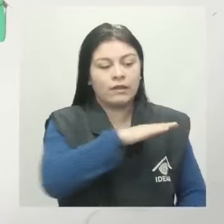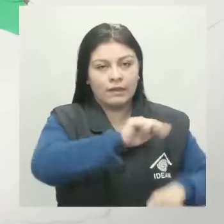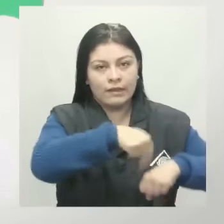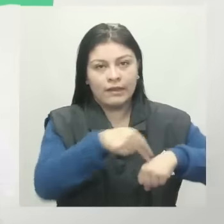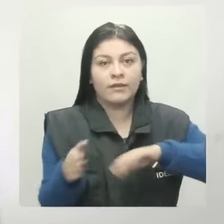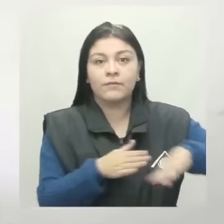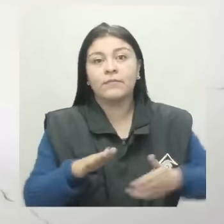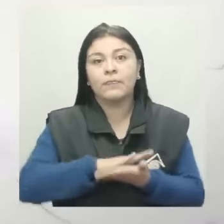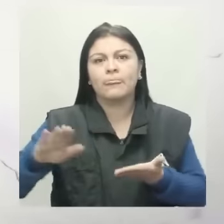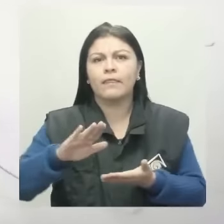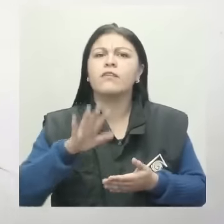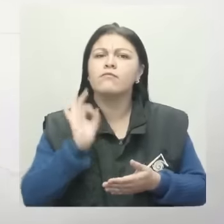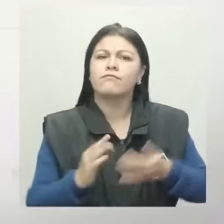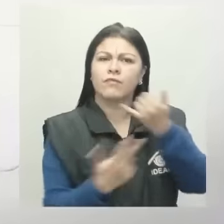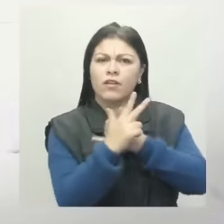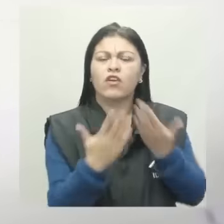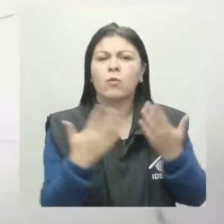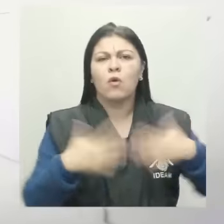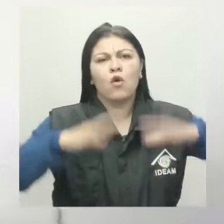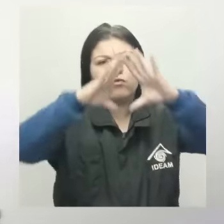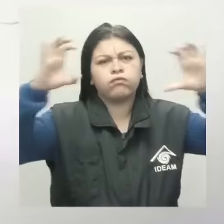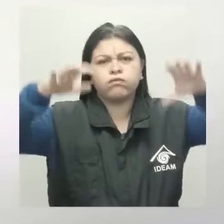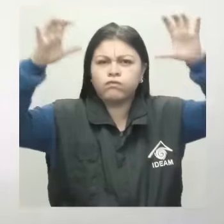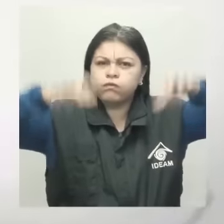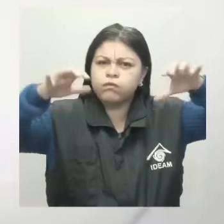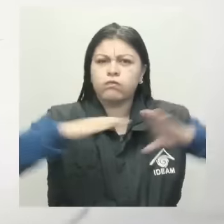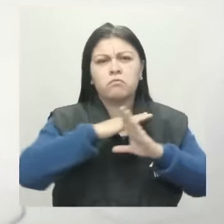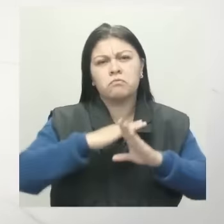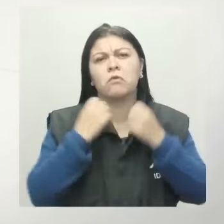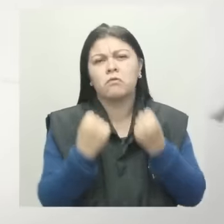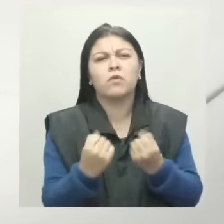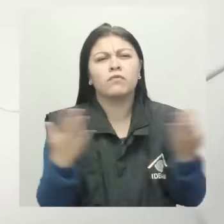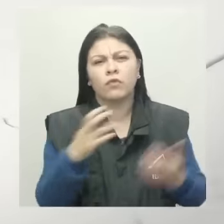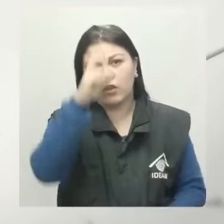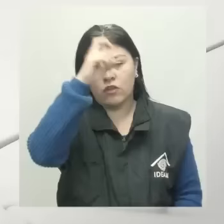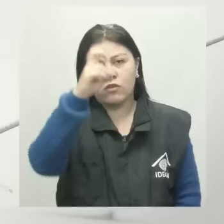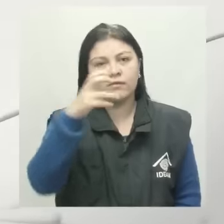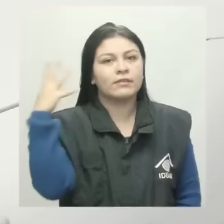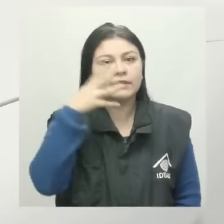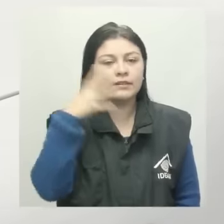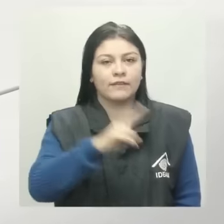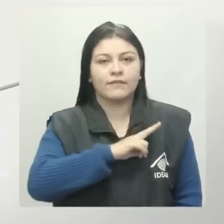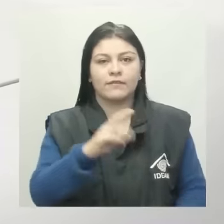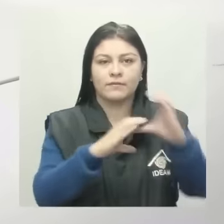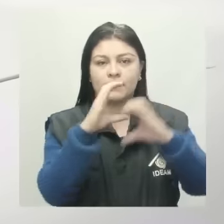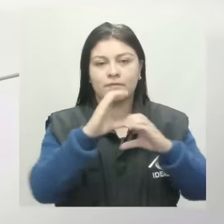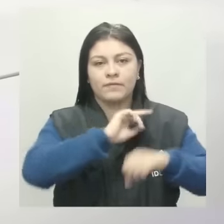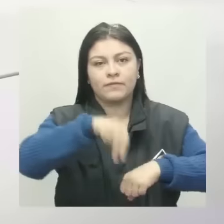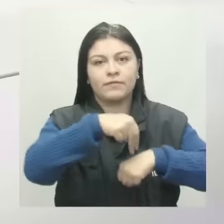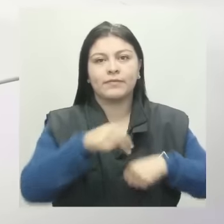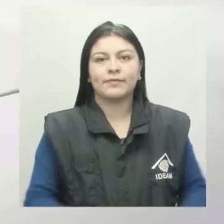advierten condiciones nubosas con lluvias entre ligeras y moderadas en norte de Santander, Valle, Cauca y Nariño.